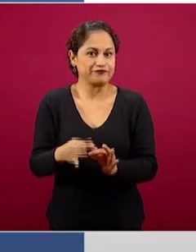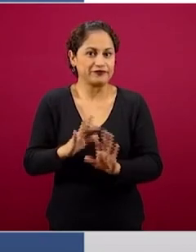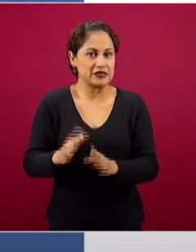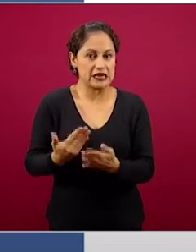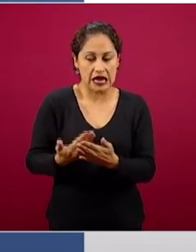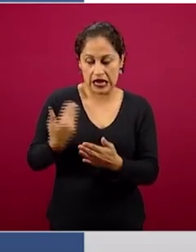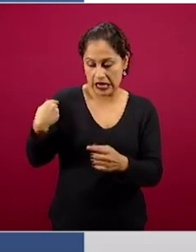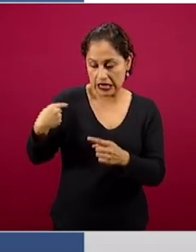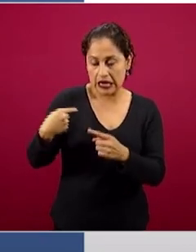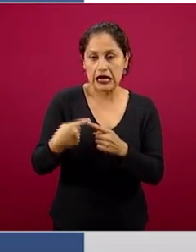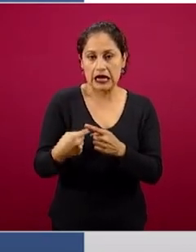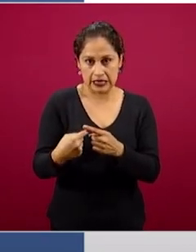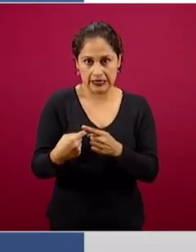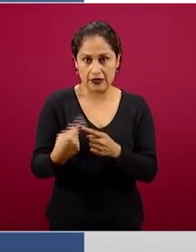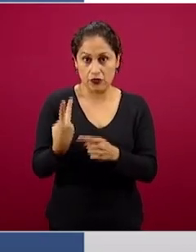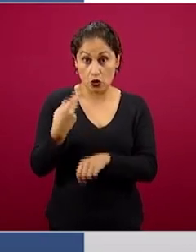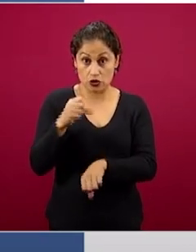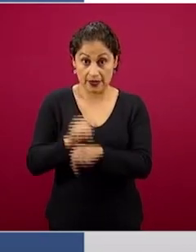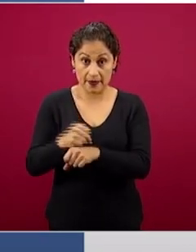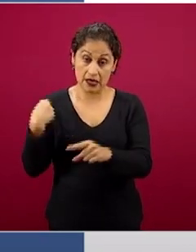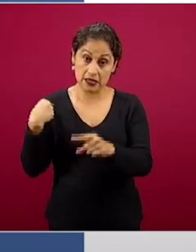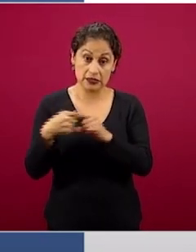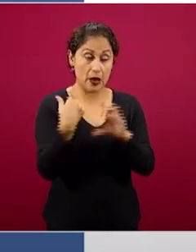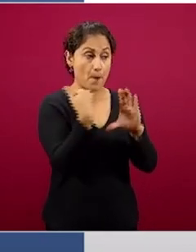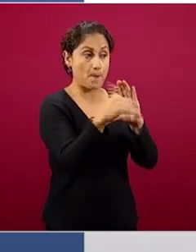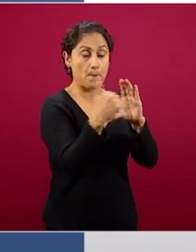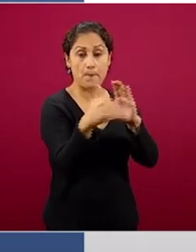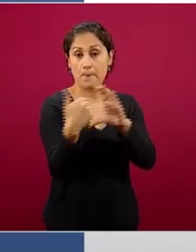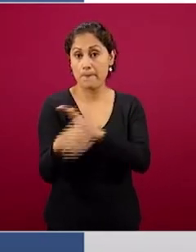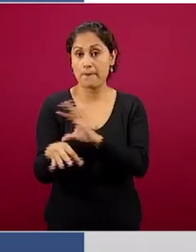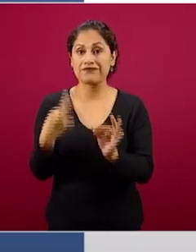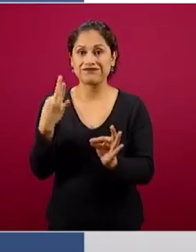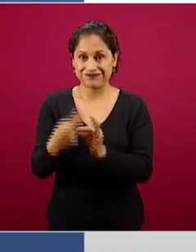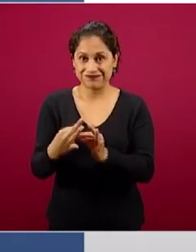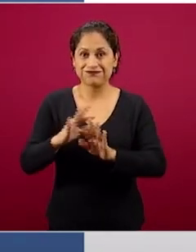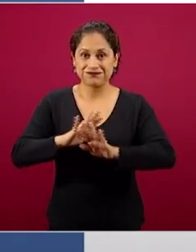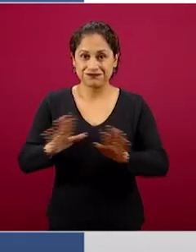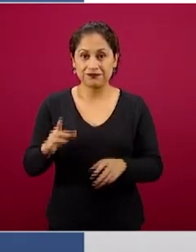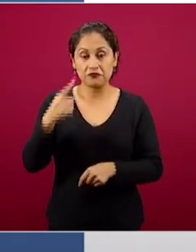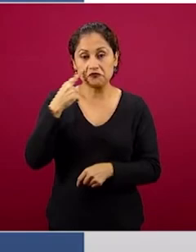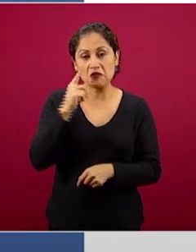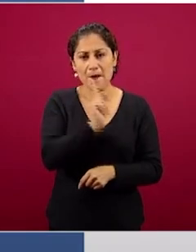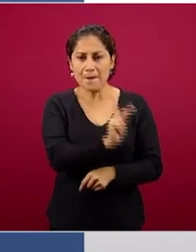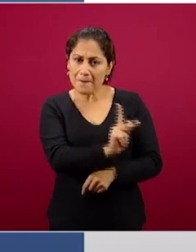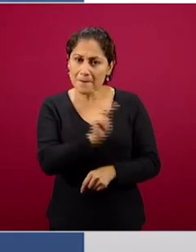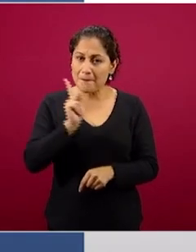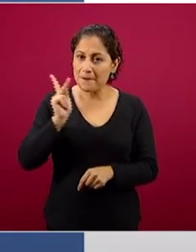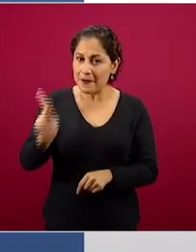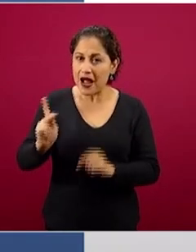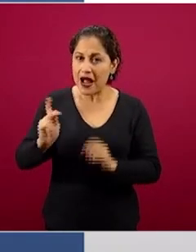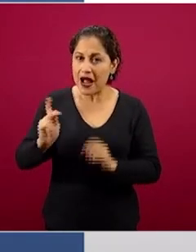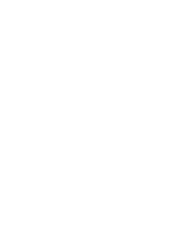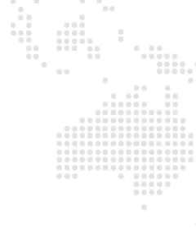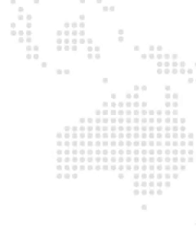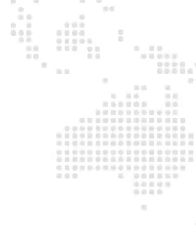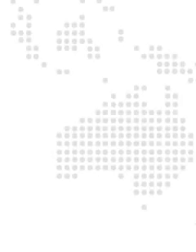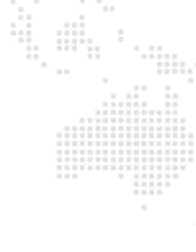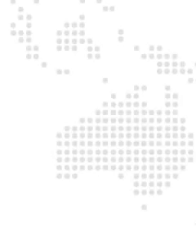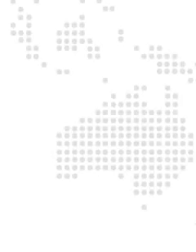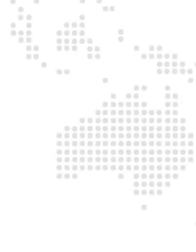últimas dos semanas. Si lo vemos en términos de la Torre Latinoamericana, que tiene 44 pisos.